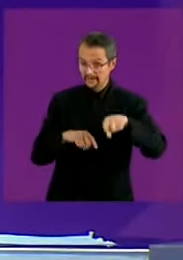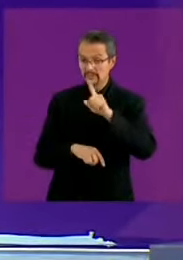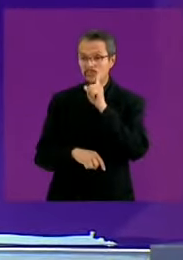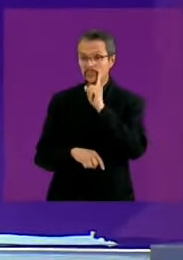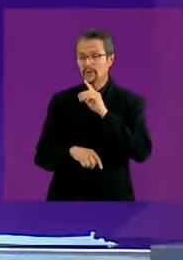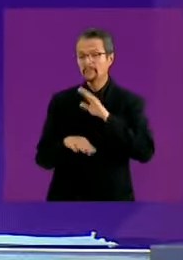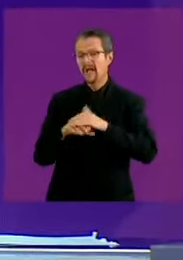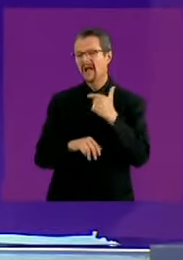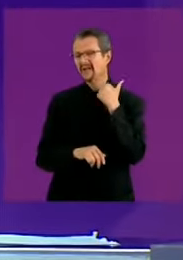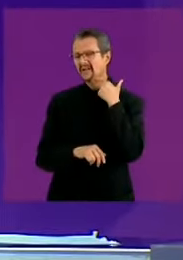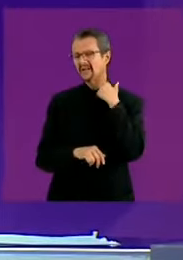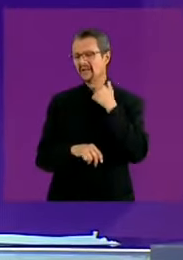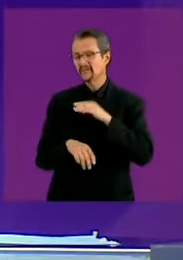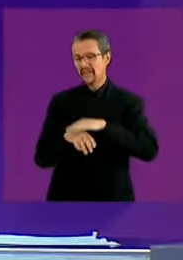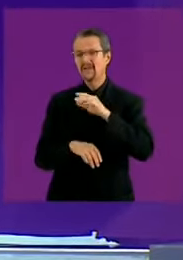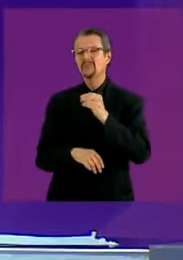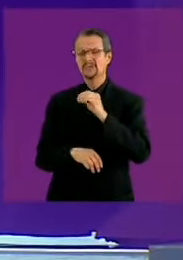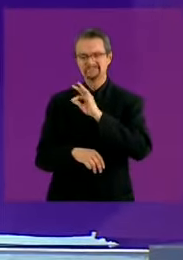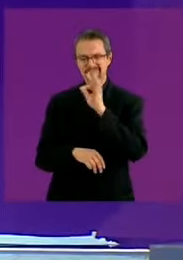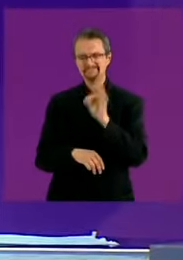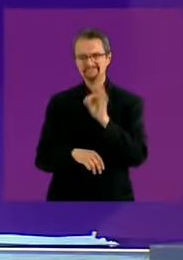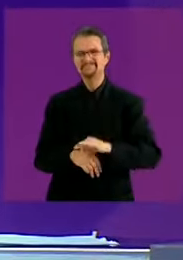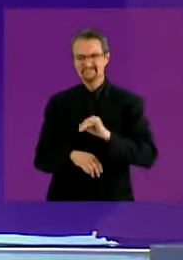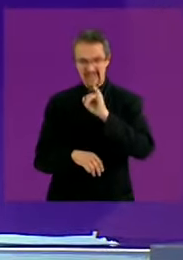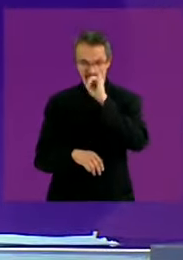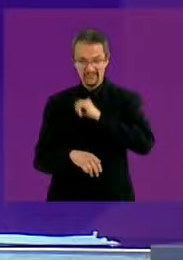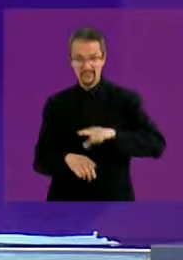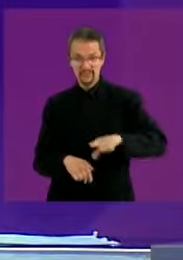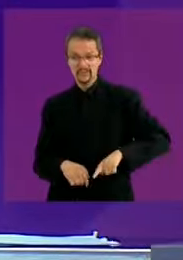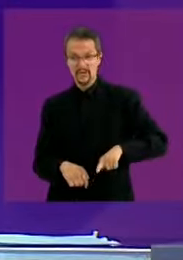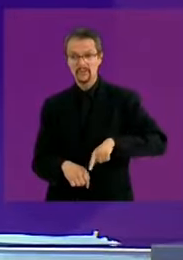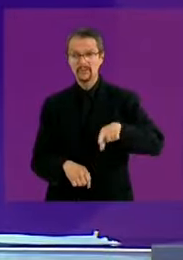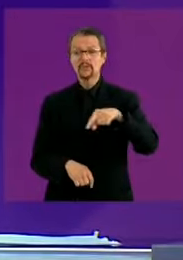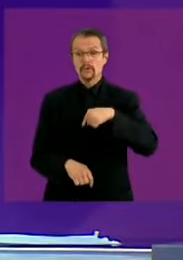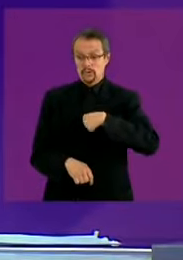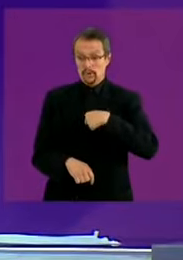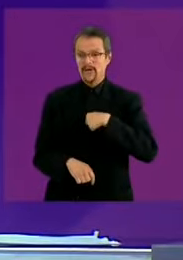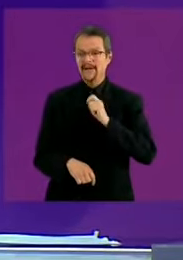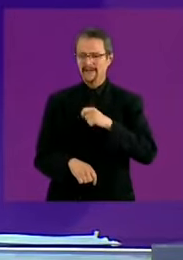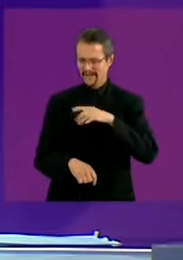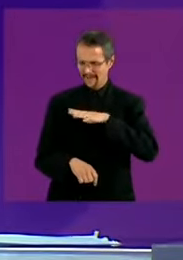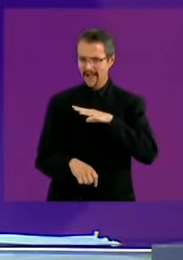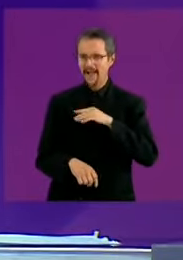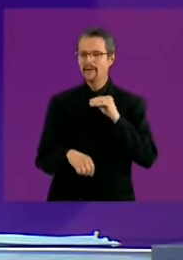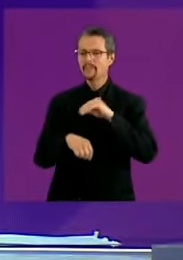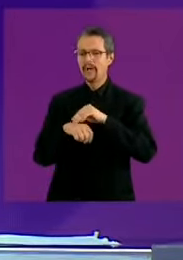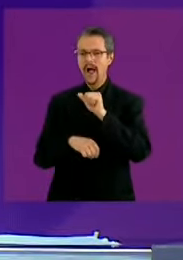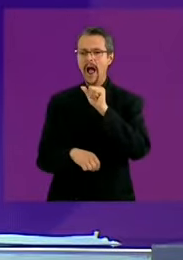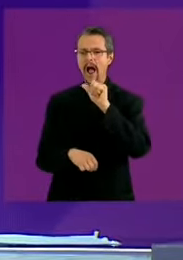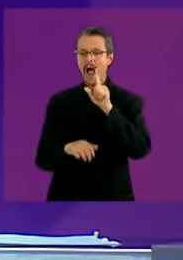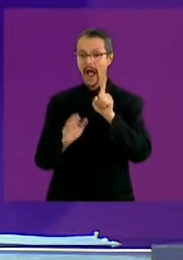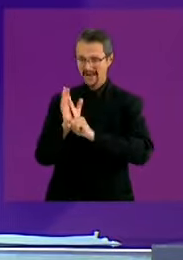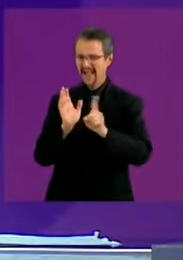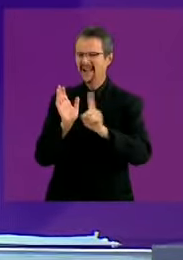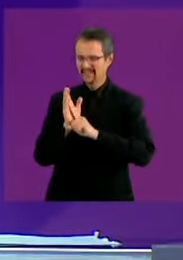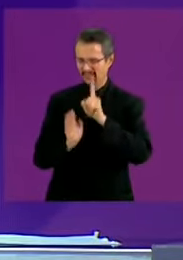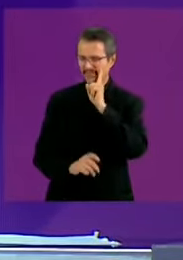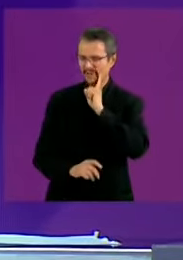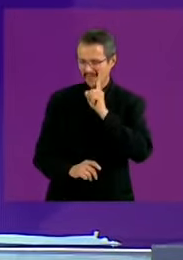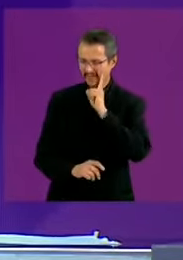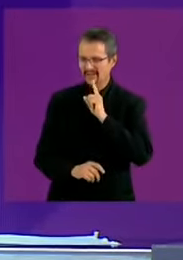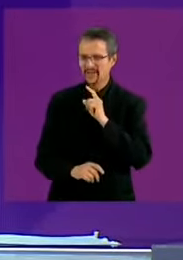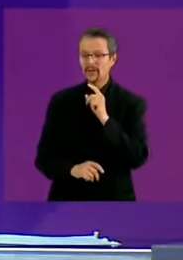40%. Cuando fui jefa de gobierno decreté la alerta por violencia contra las mujeres en noviembre del